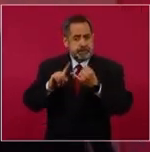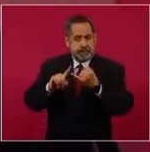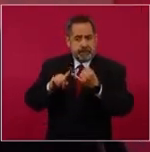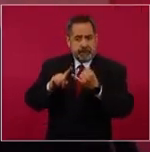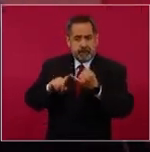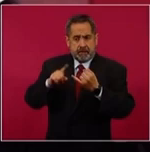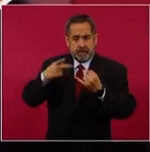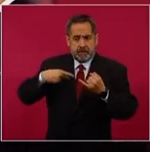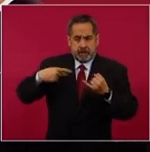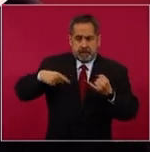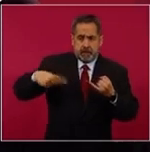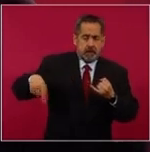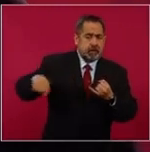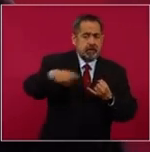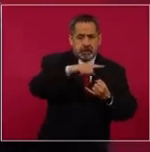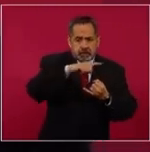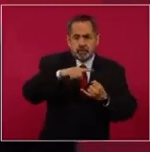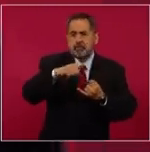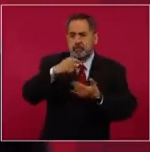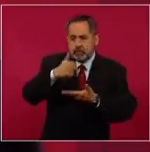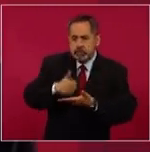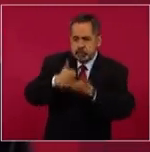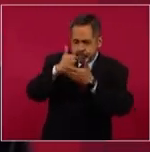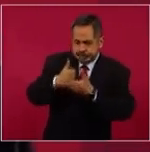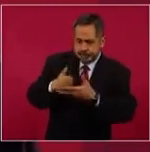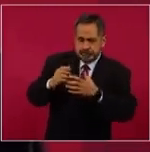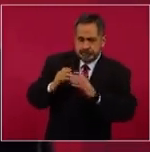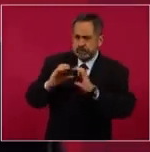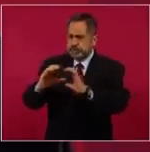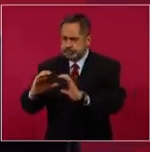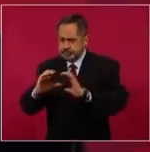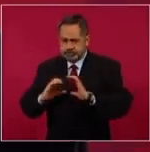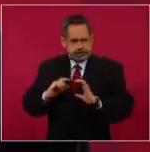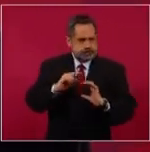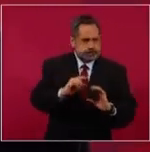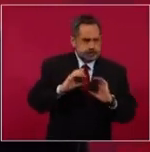ayudó mucho cuidándose.